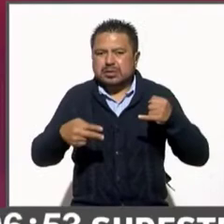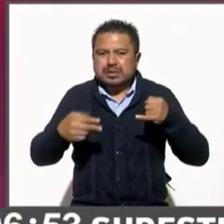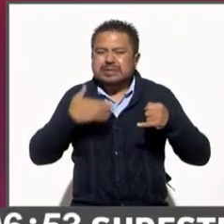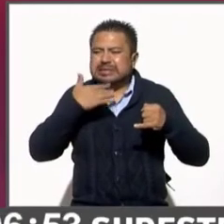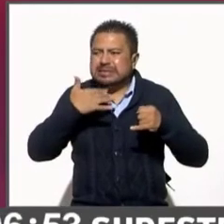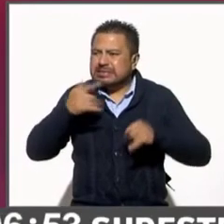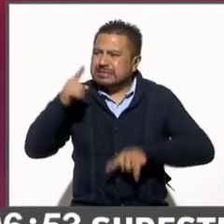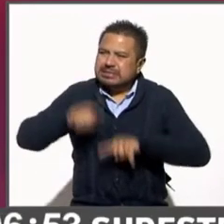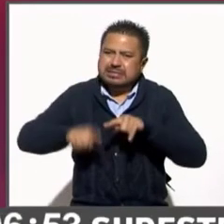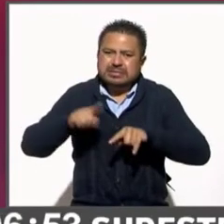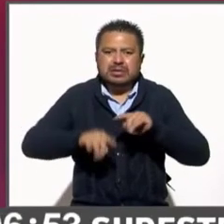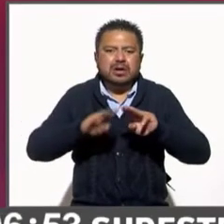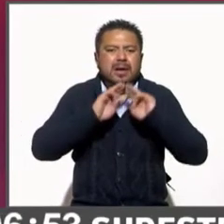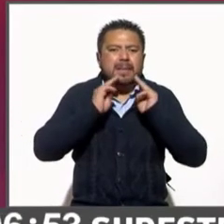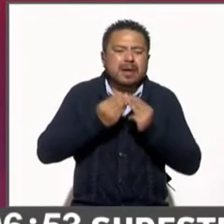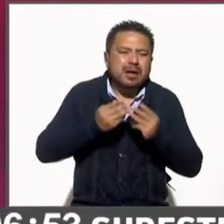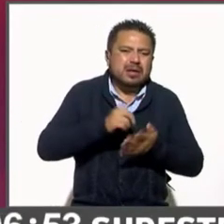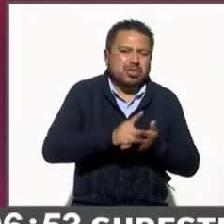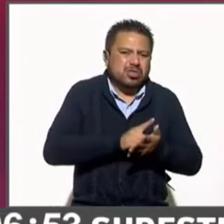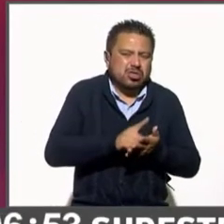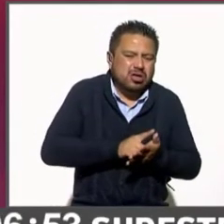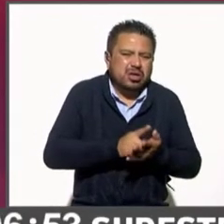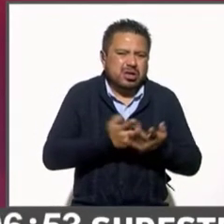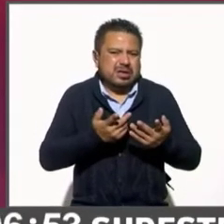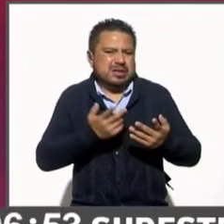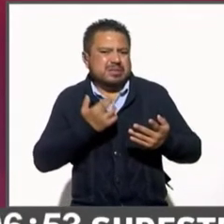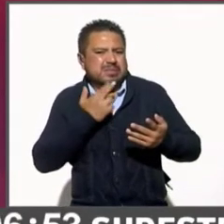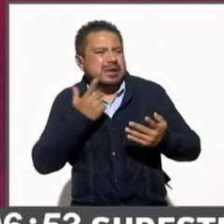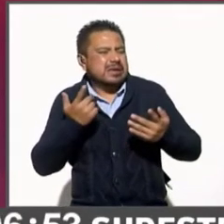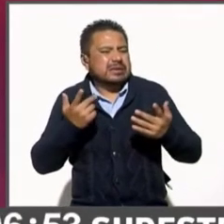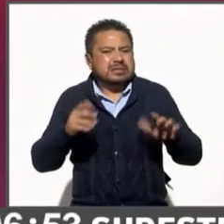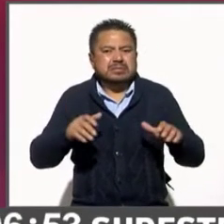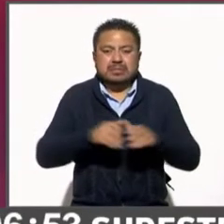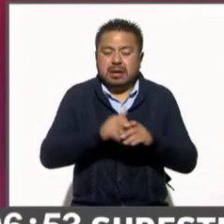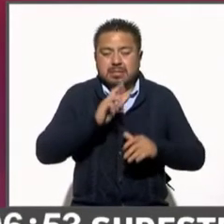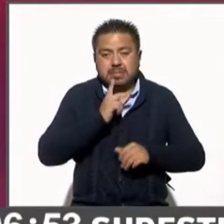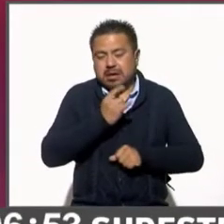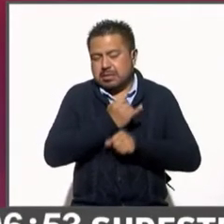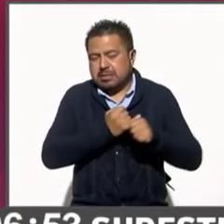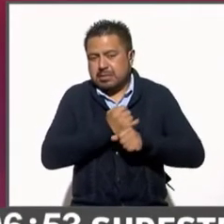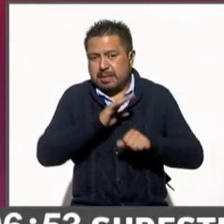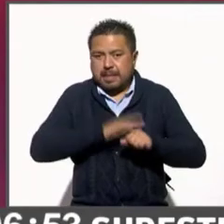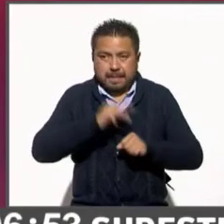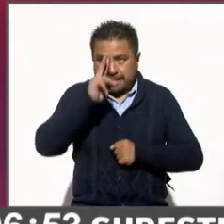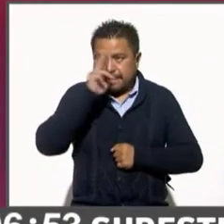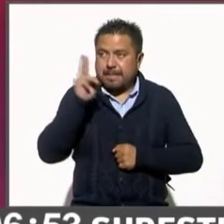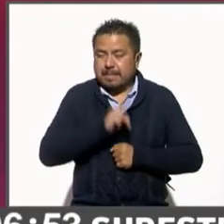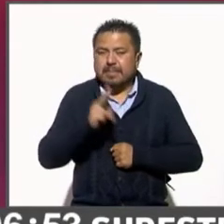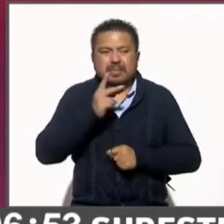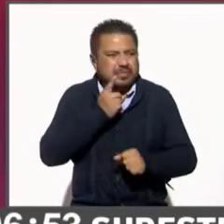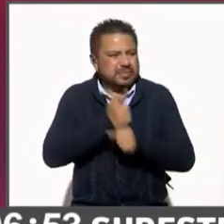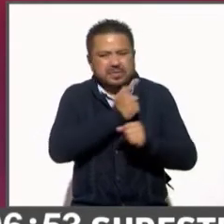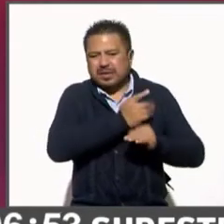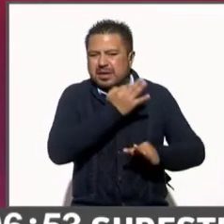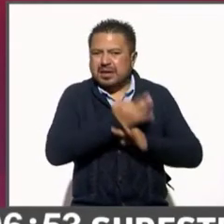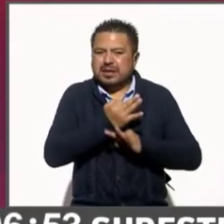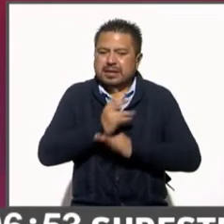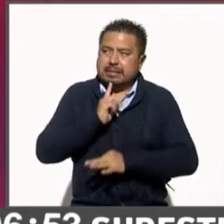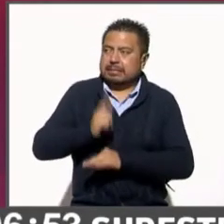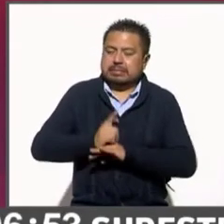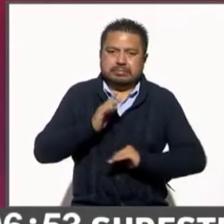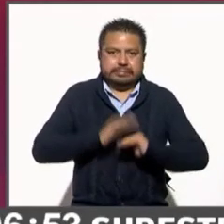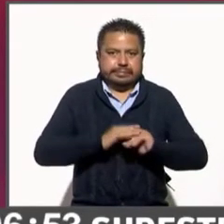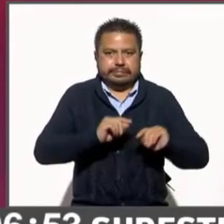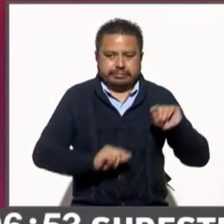narcotráfico. Entre el mejor evaluado y el peor evaluado, como verás, hay una amplia distancia,